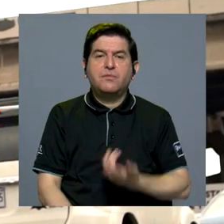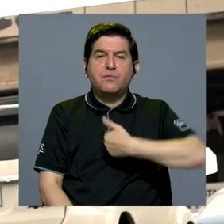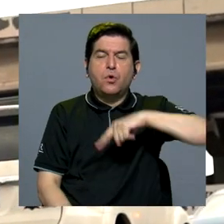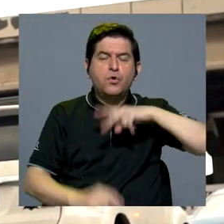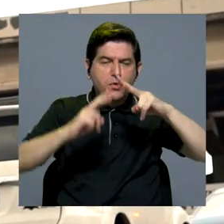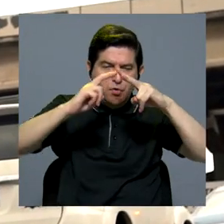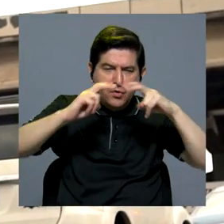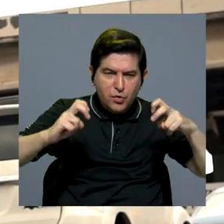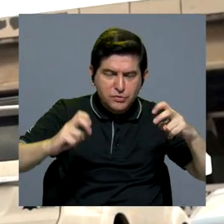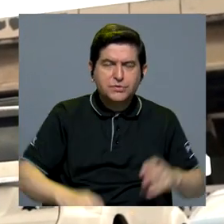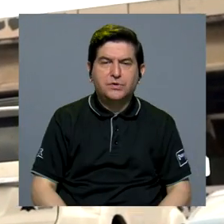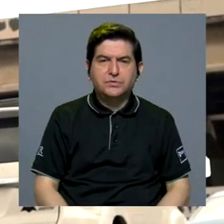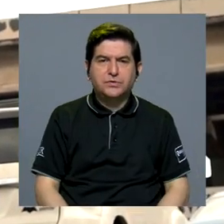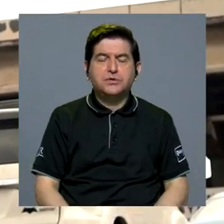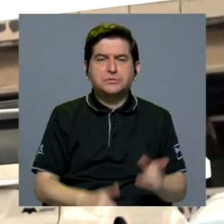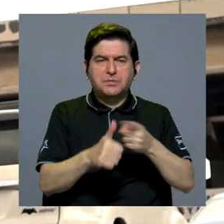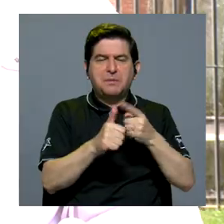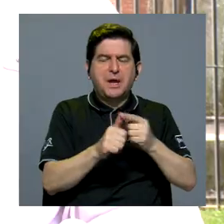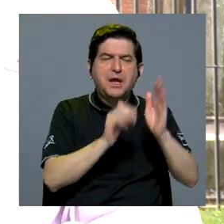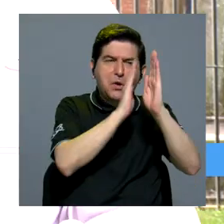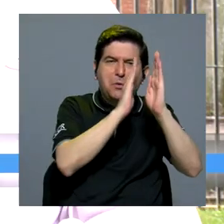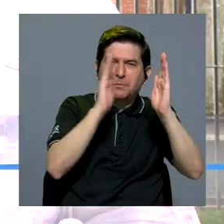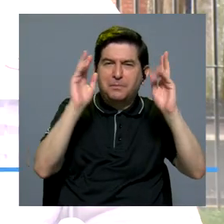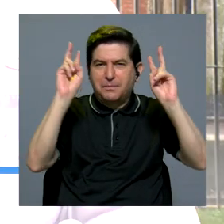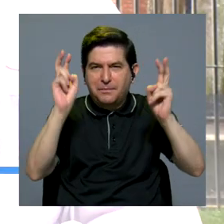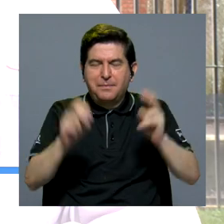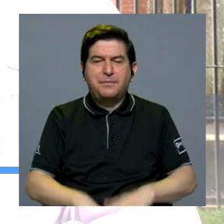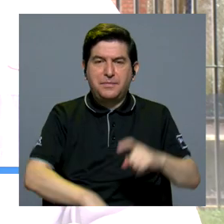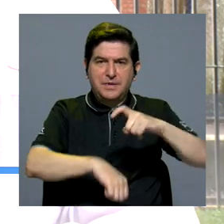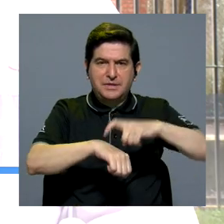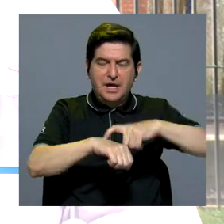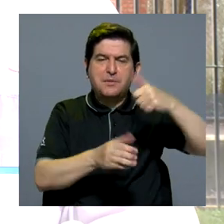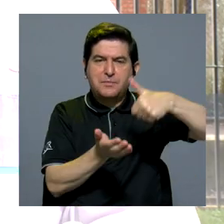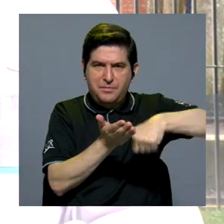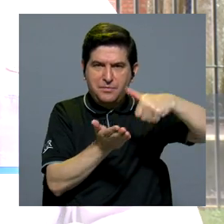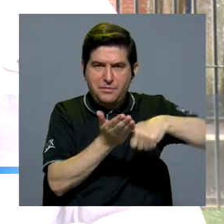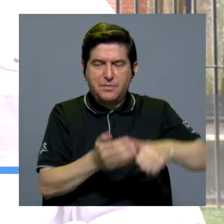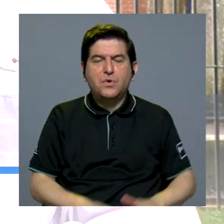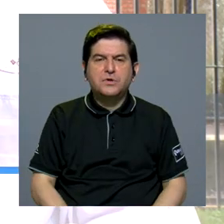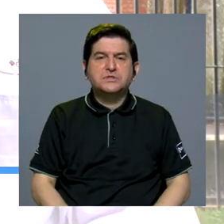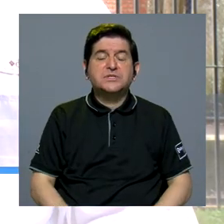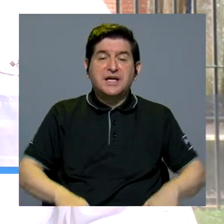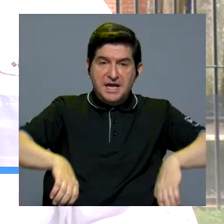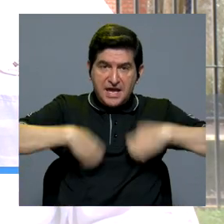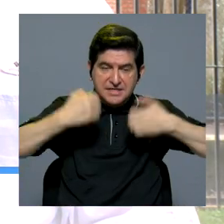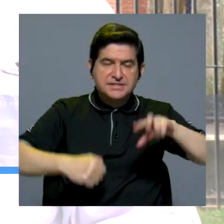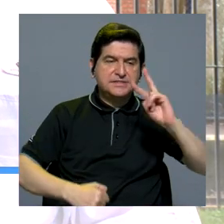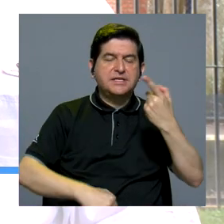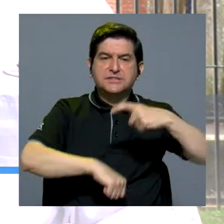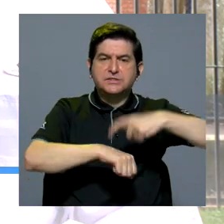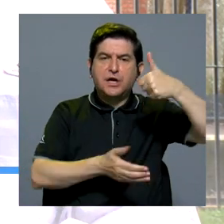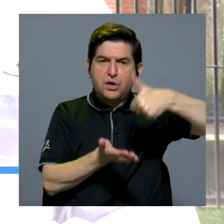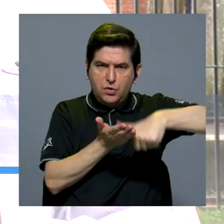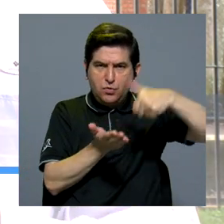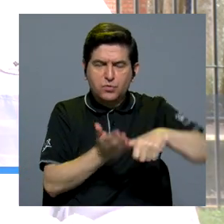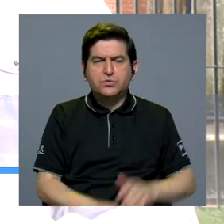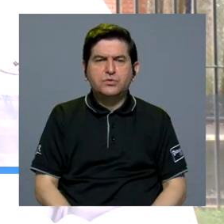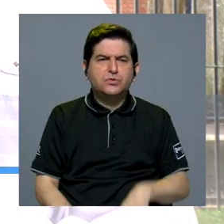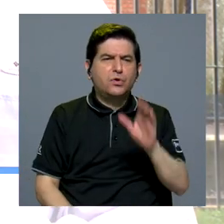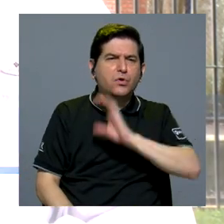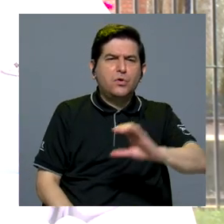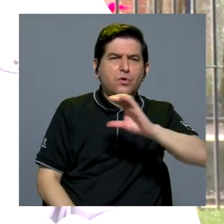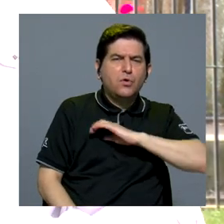una revisión bibliográfica, por así decirlo, de los periodos electorales pasados en donde ha existido segunda ronda para ver cuál era su